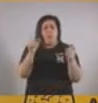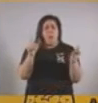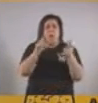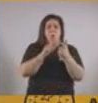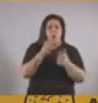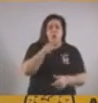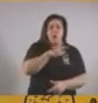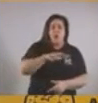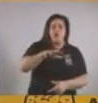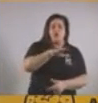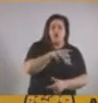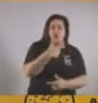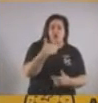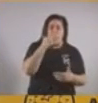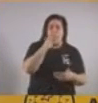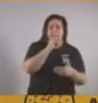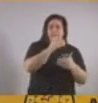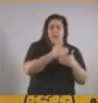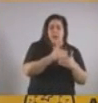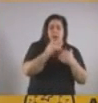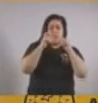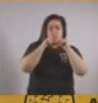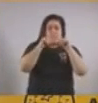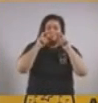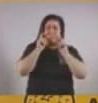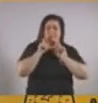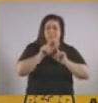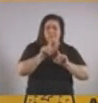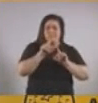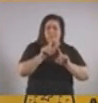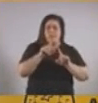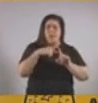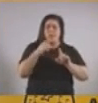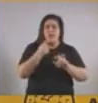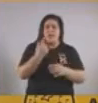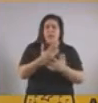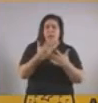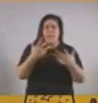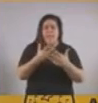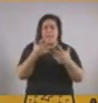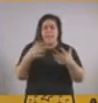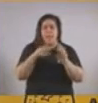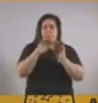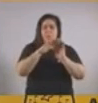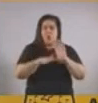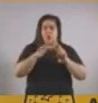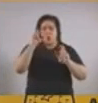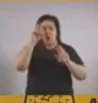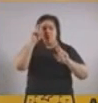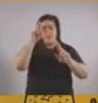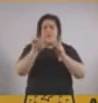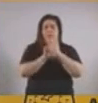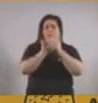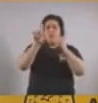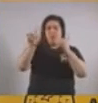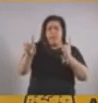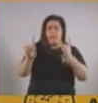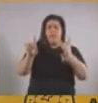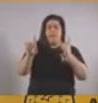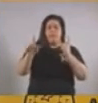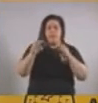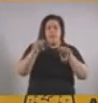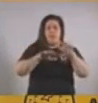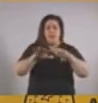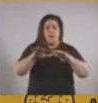cerrado, cada día que usamos el tapabocas, cada día que cumplimos con los protocolos, que mantenemos las distancias, que llevemos